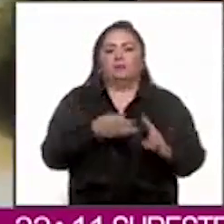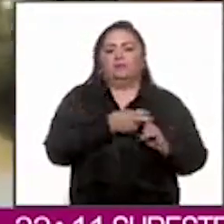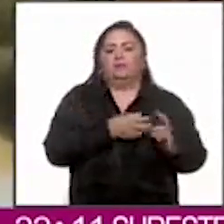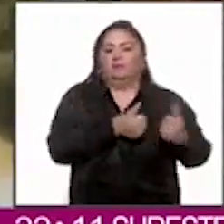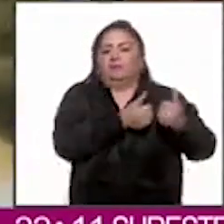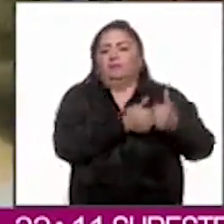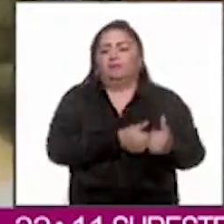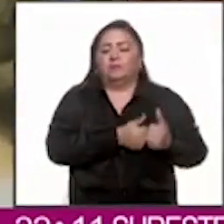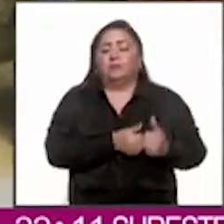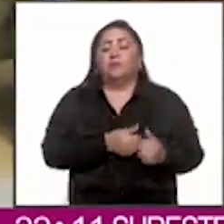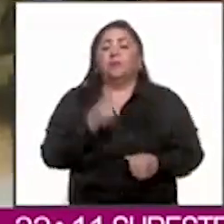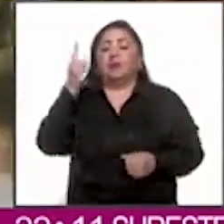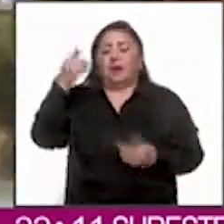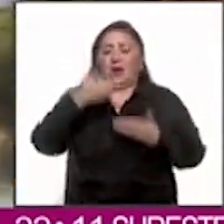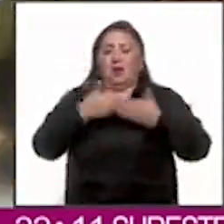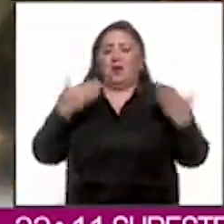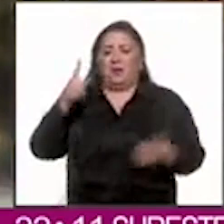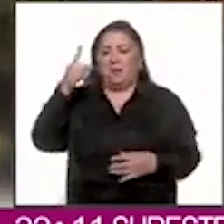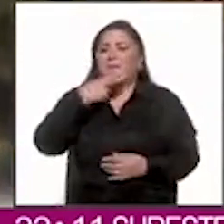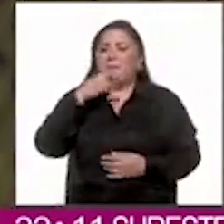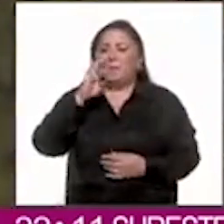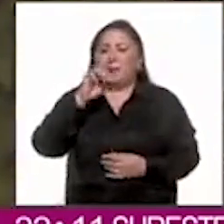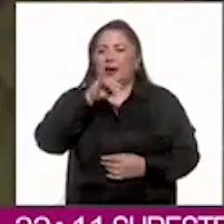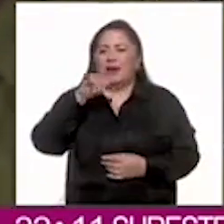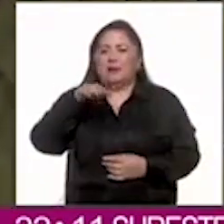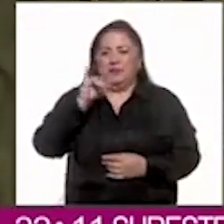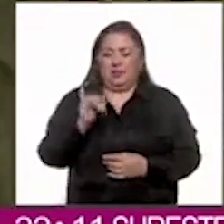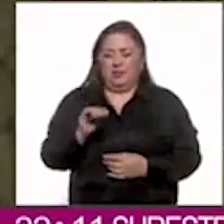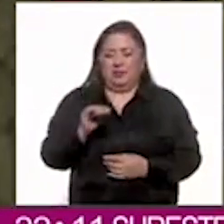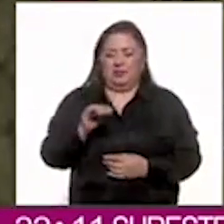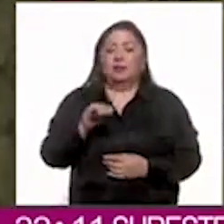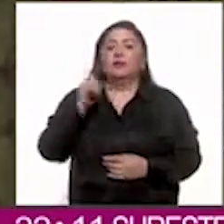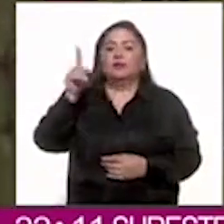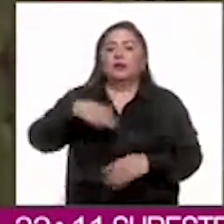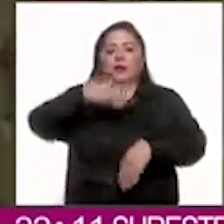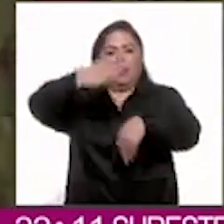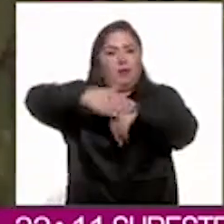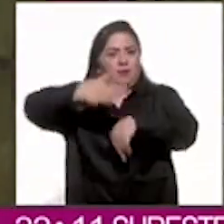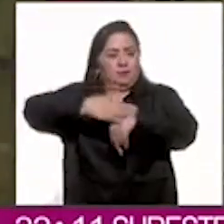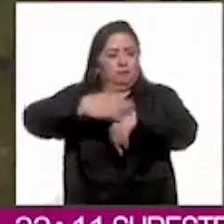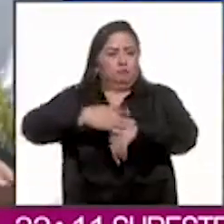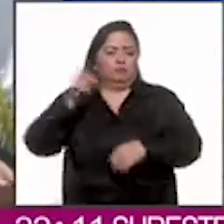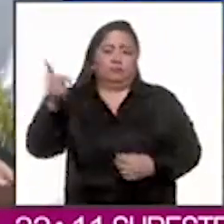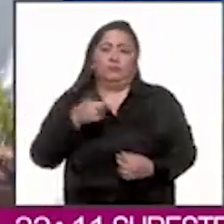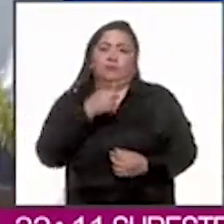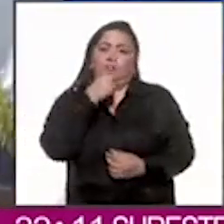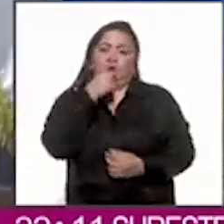El primer ministro, Benjamín Netanyahu, lanzó una advertencia.